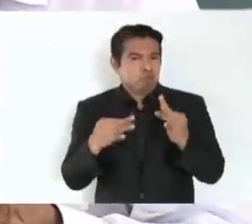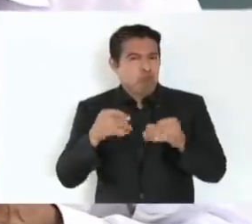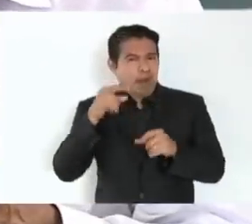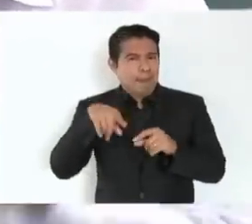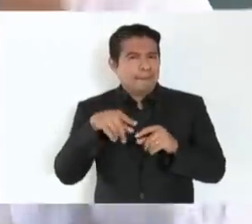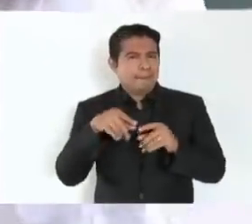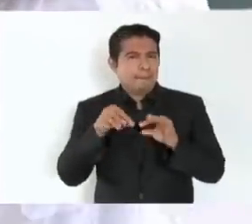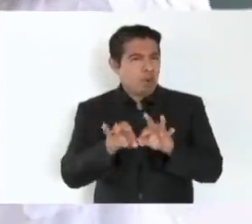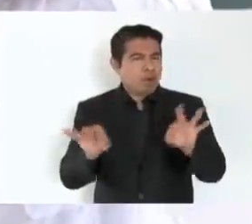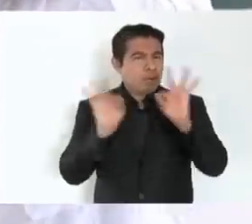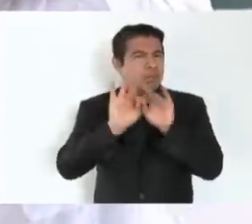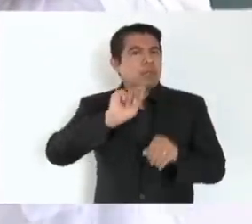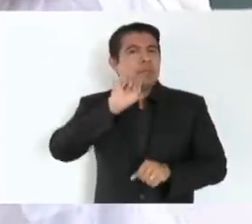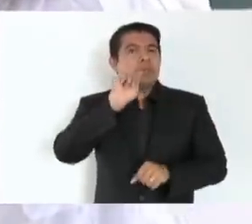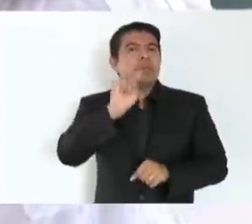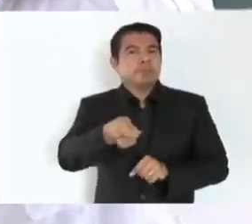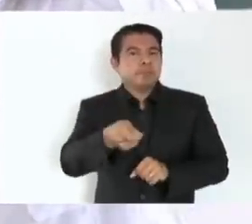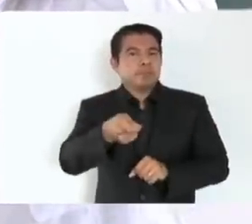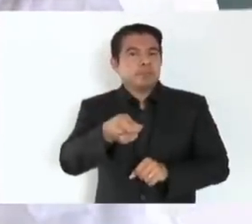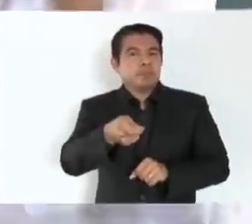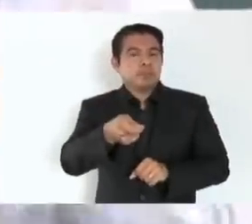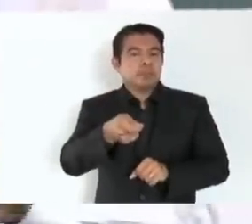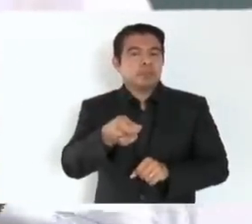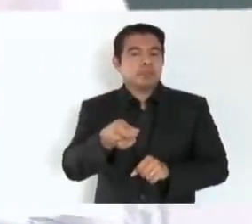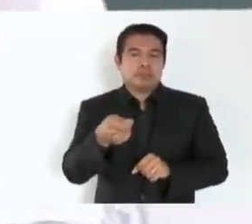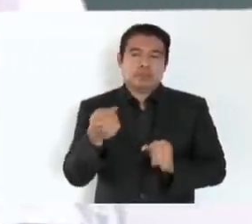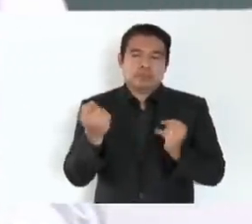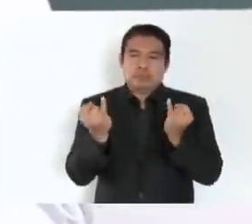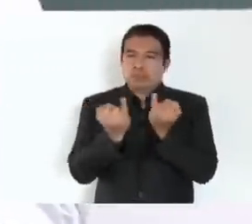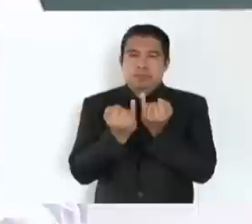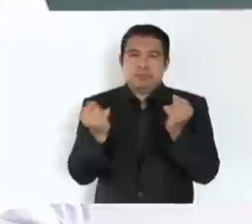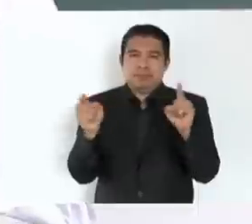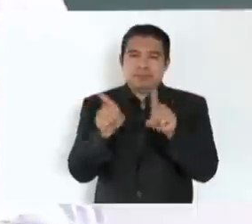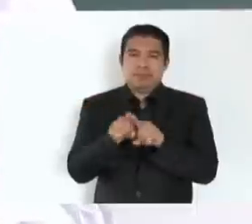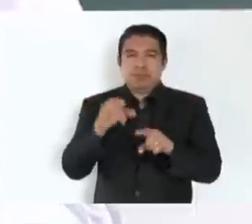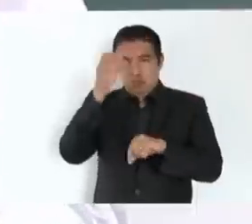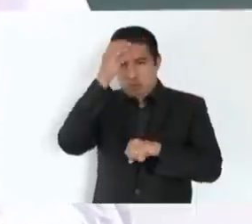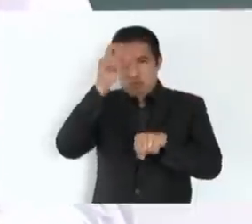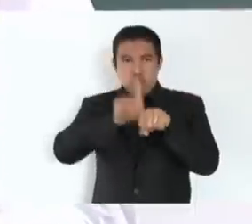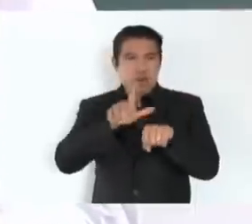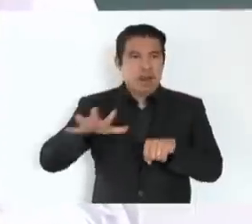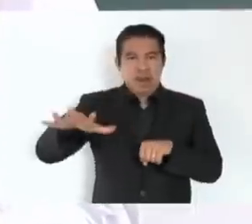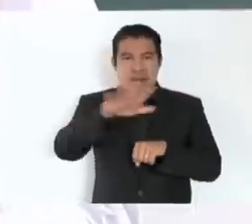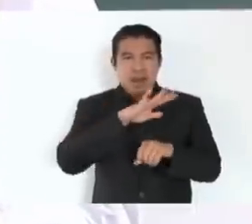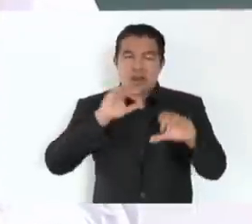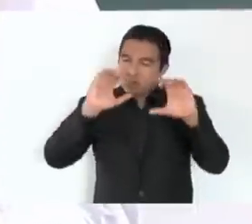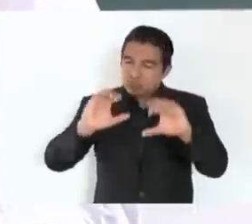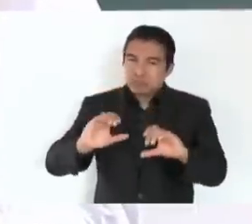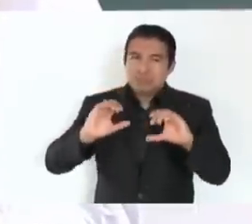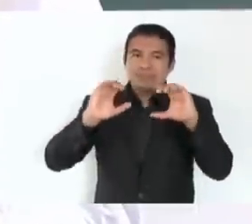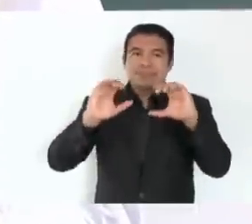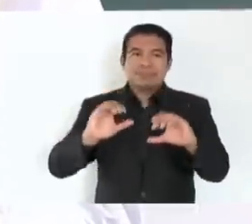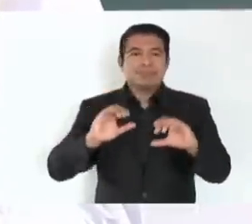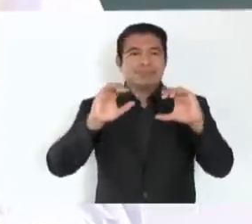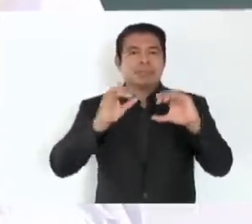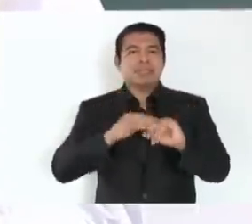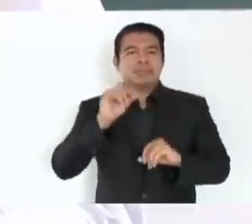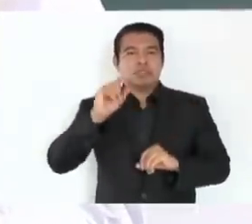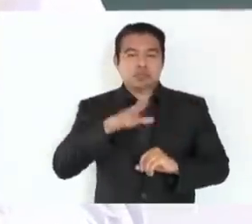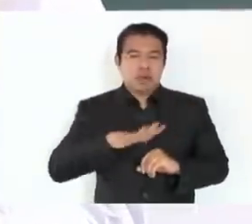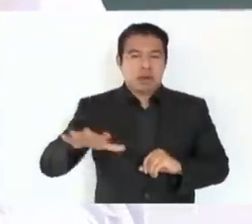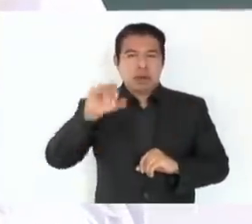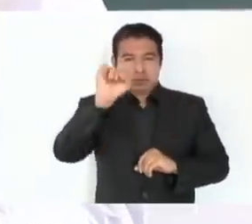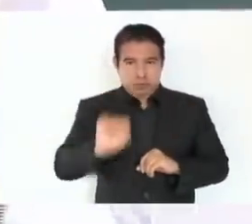pues es el proteger el patrimonio cultural del sureste,